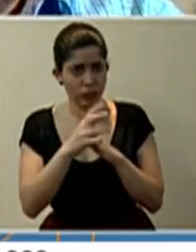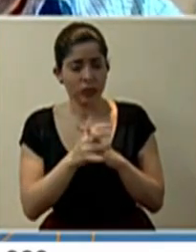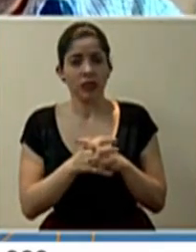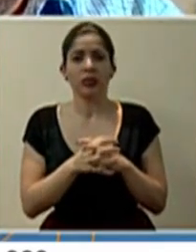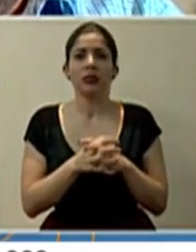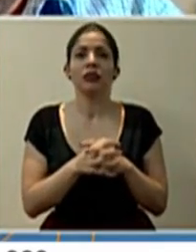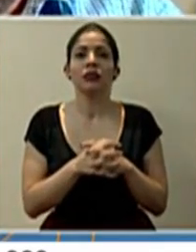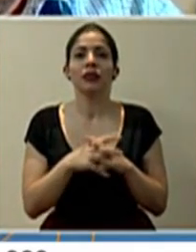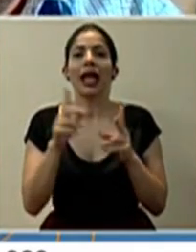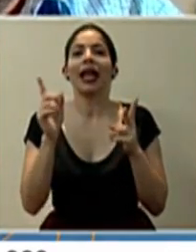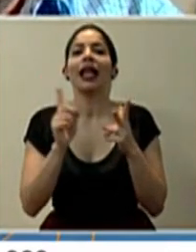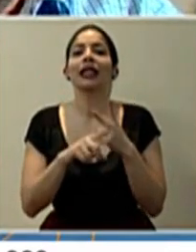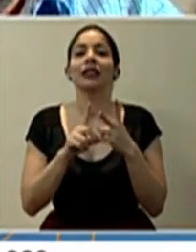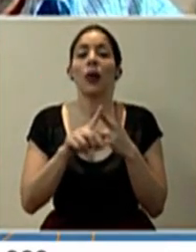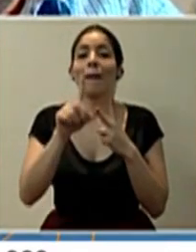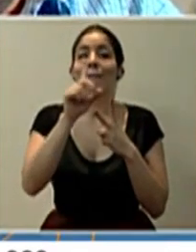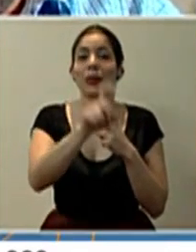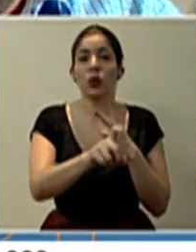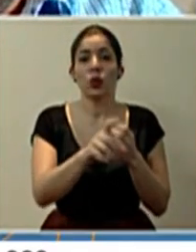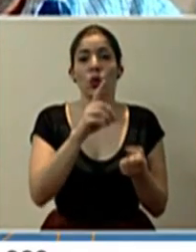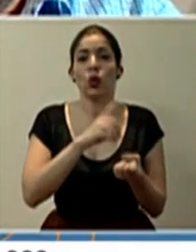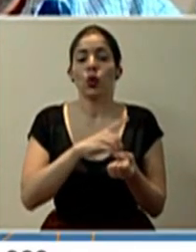Y la segunda pregunta, doctor,